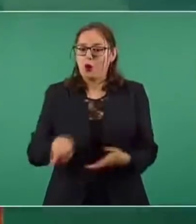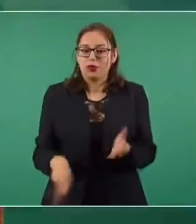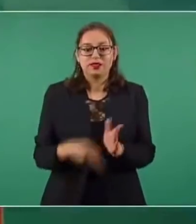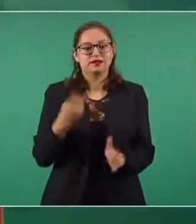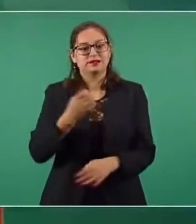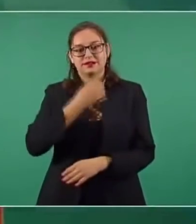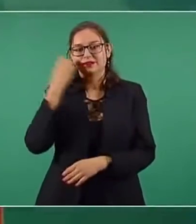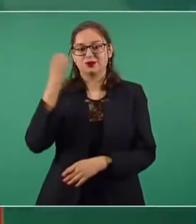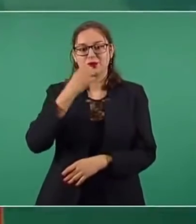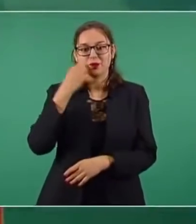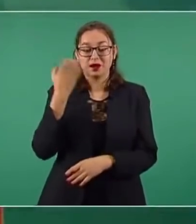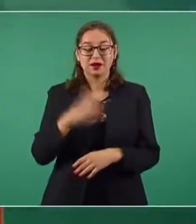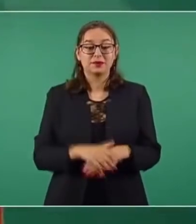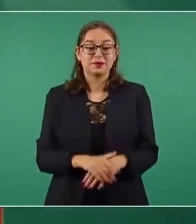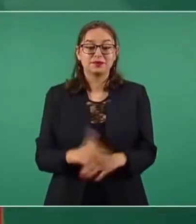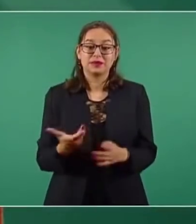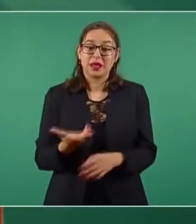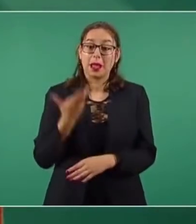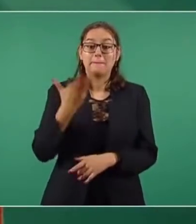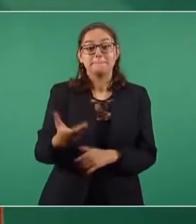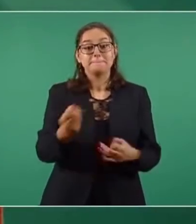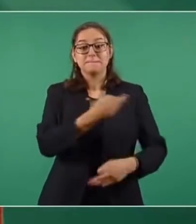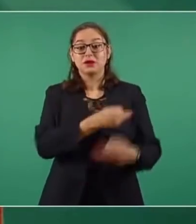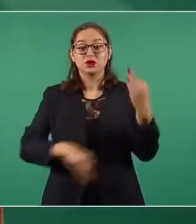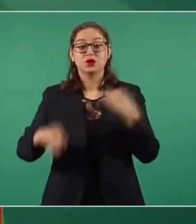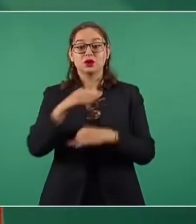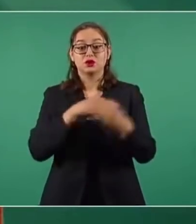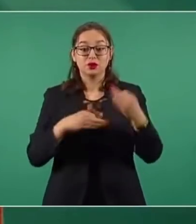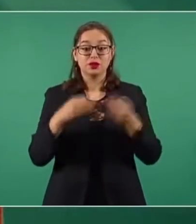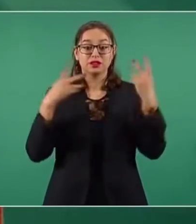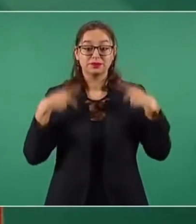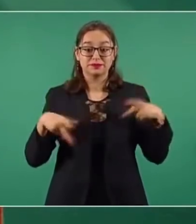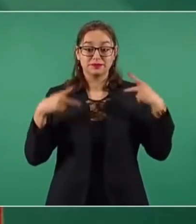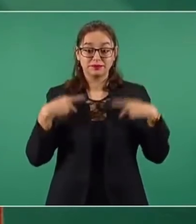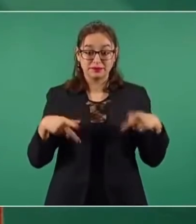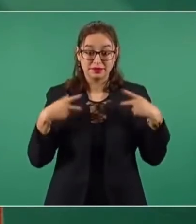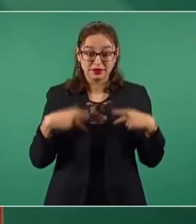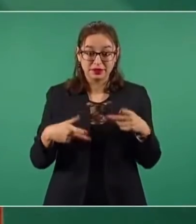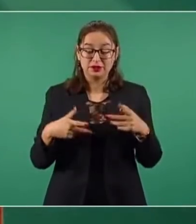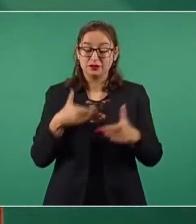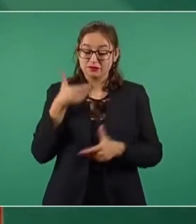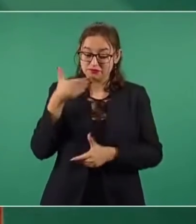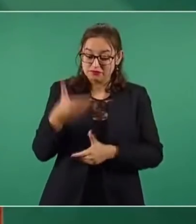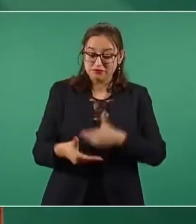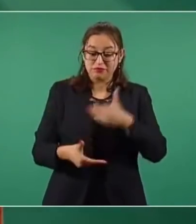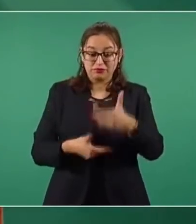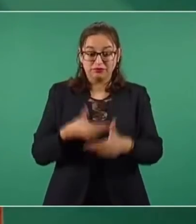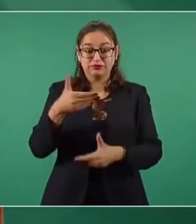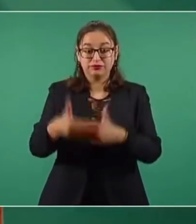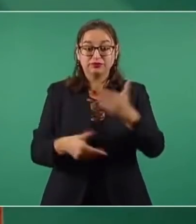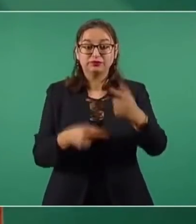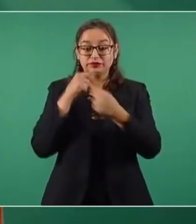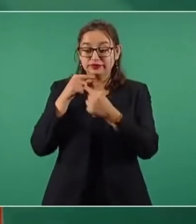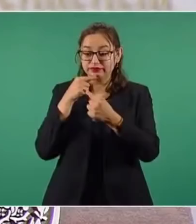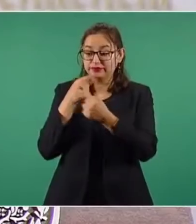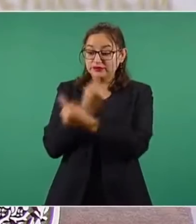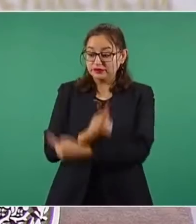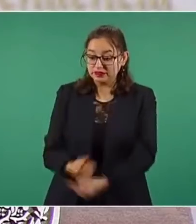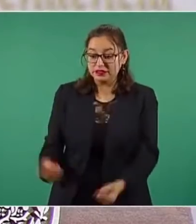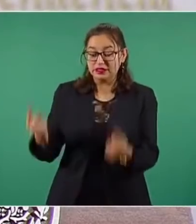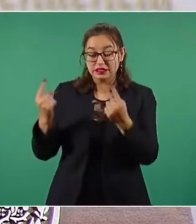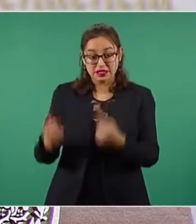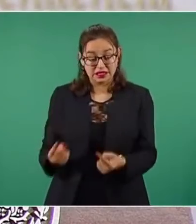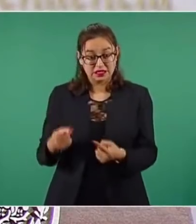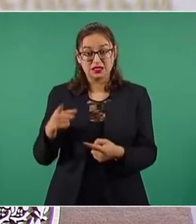yo nada más les pido a todos los que estamos precisamente colaborando en ese proceso de que nuestros niños no se queden sin ese derecho a la